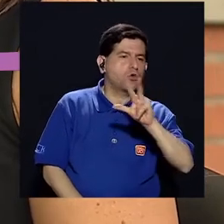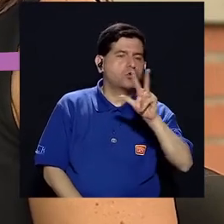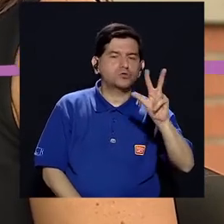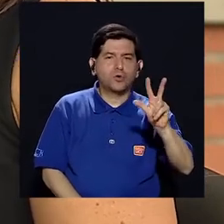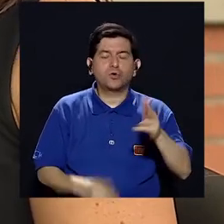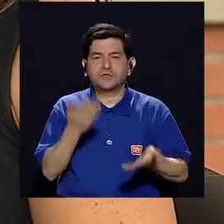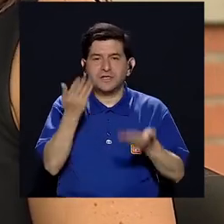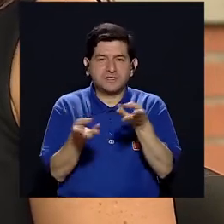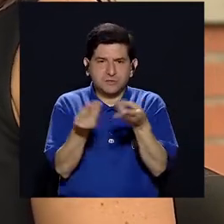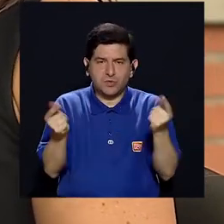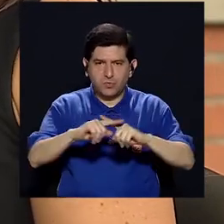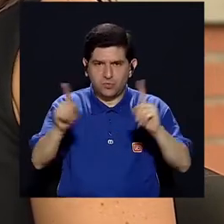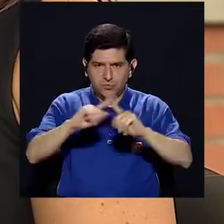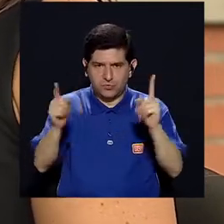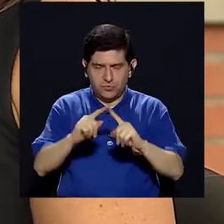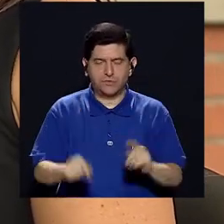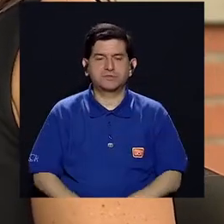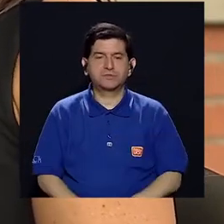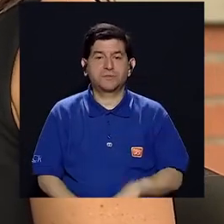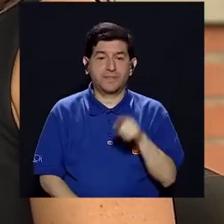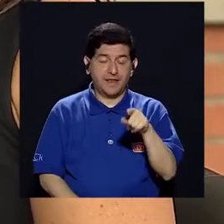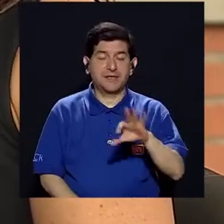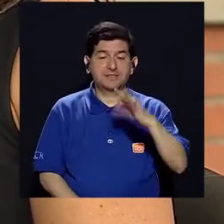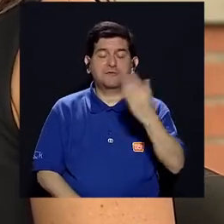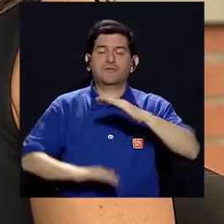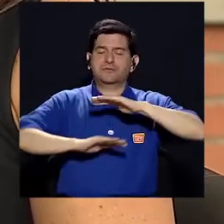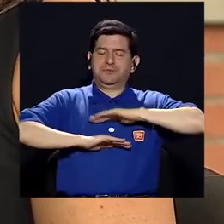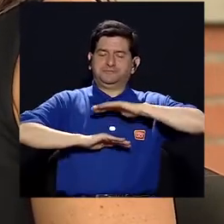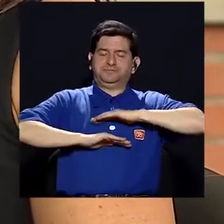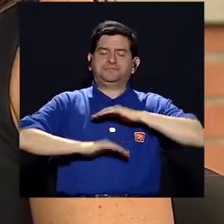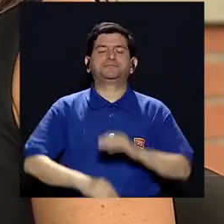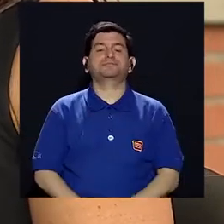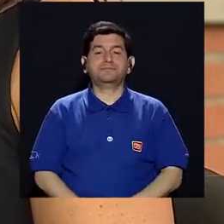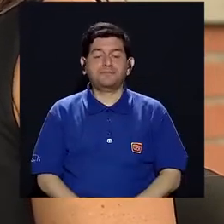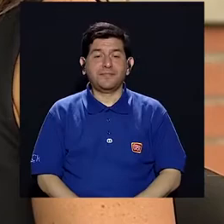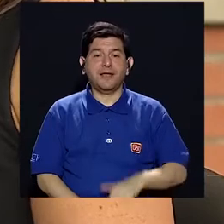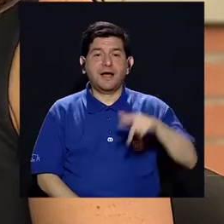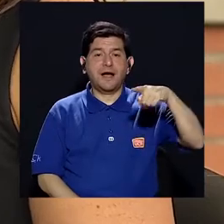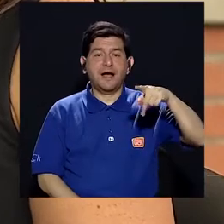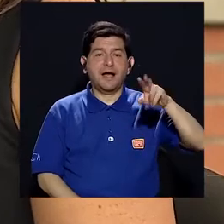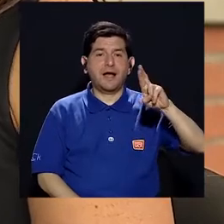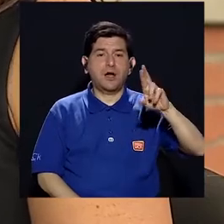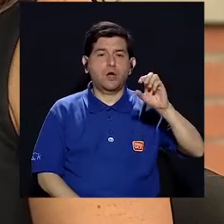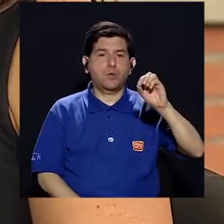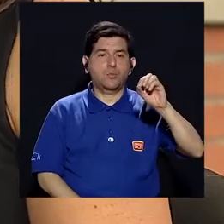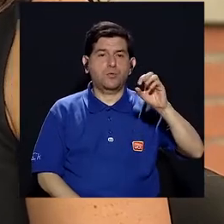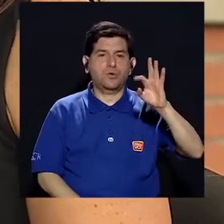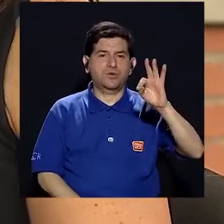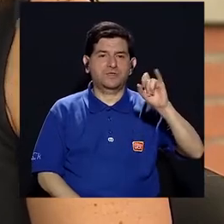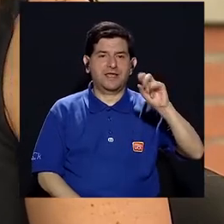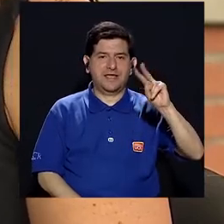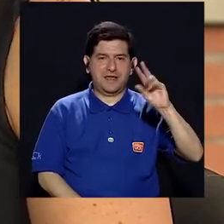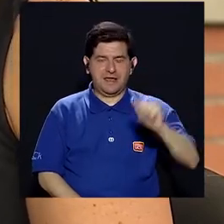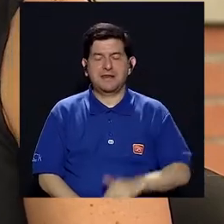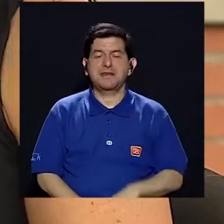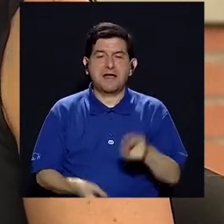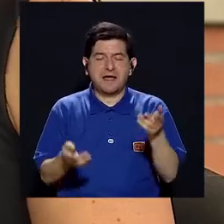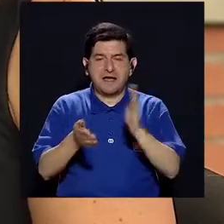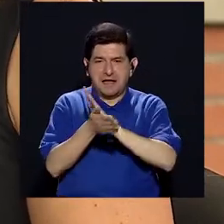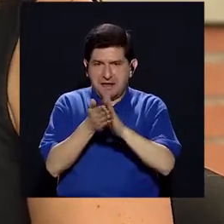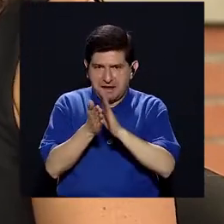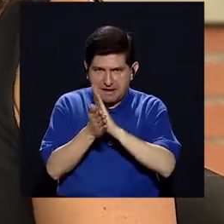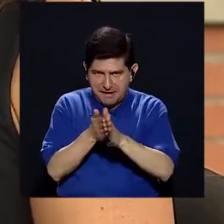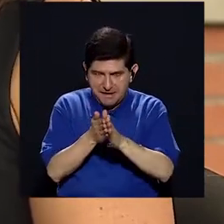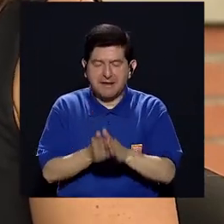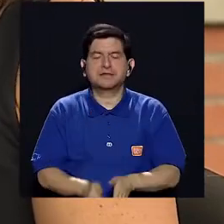hasta tres productos dependiendo y mezclarlas o combinarlas con productos que nos den saciedad. Por ende, la proteína, que en este caso puede ser queso, jamón de pavo,